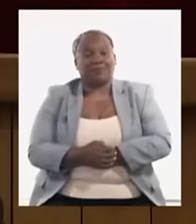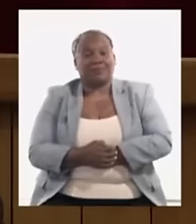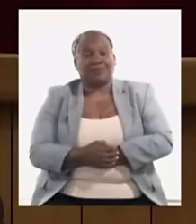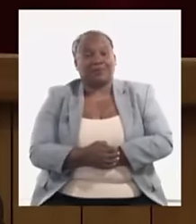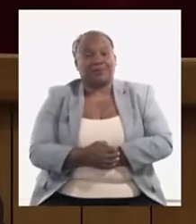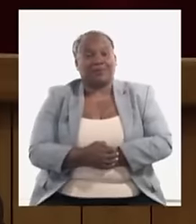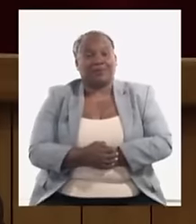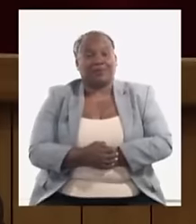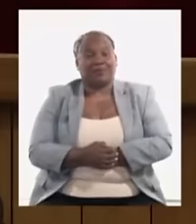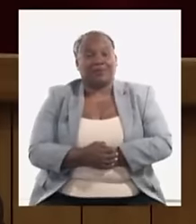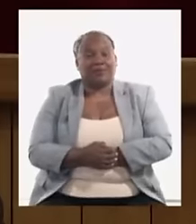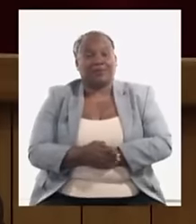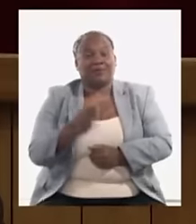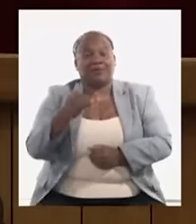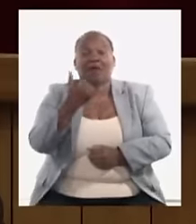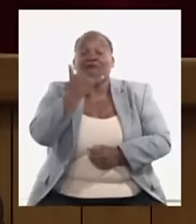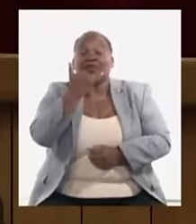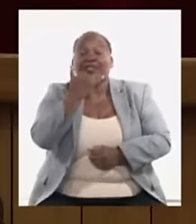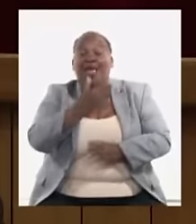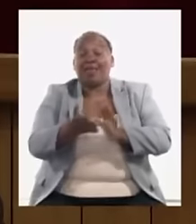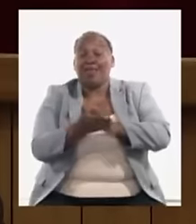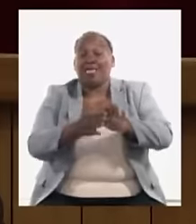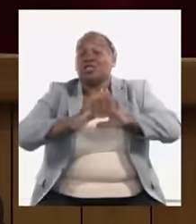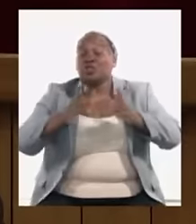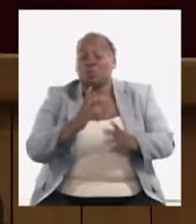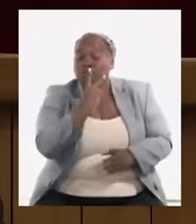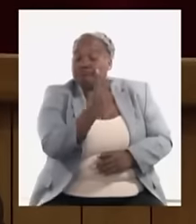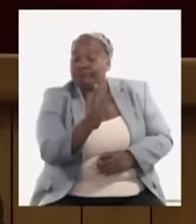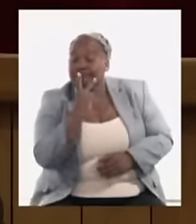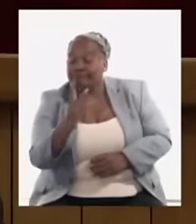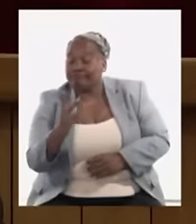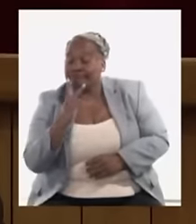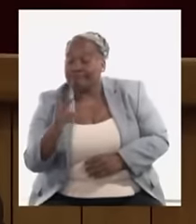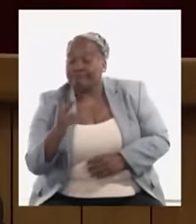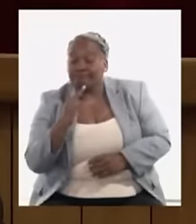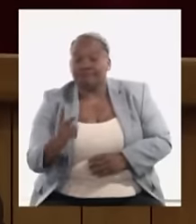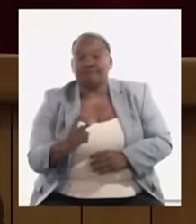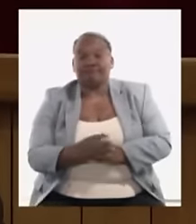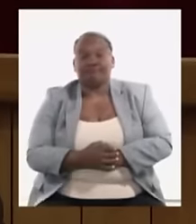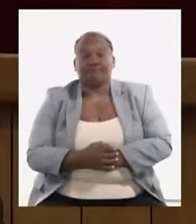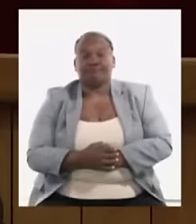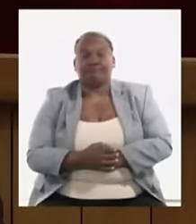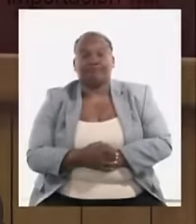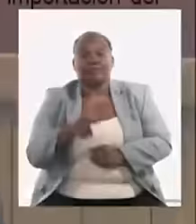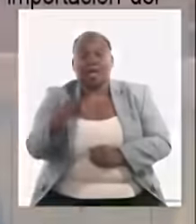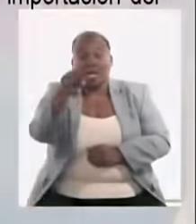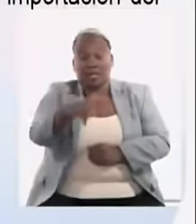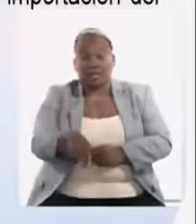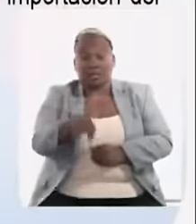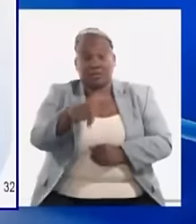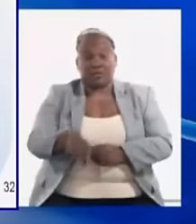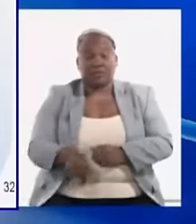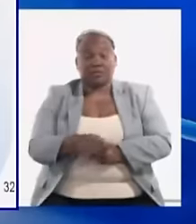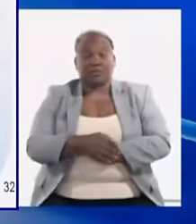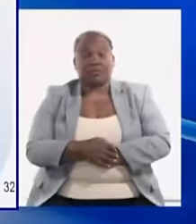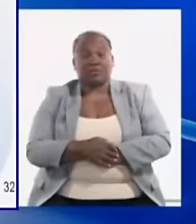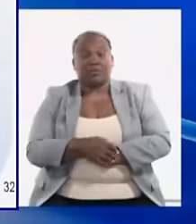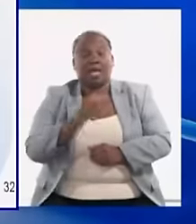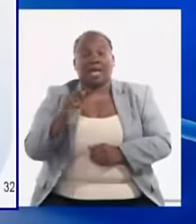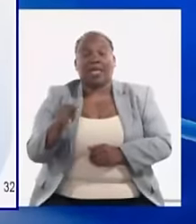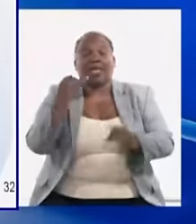no dejar a nadie desamparado y el Ministerio de Trabajo actualizará esa